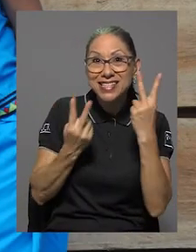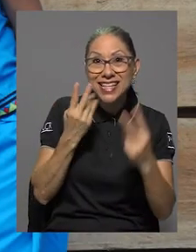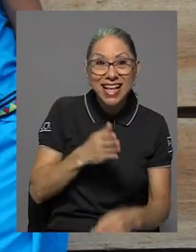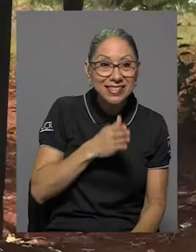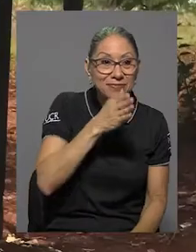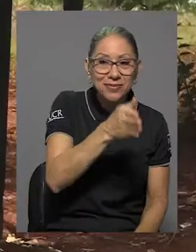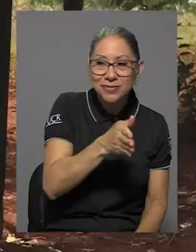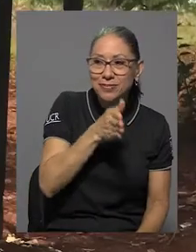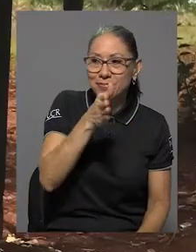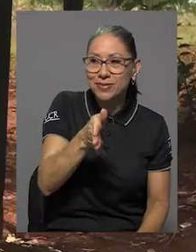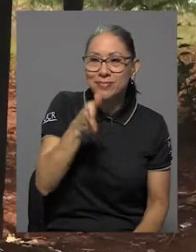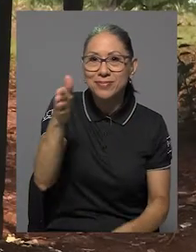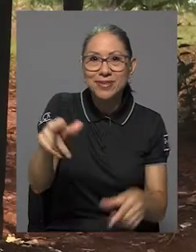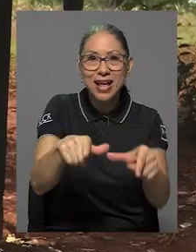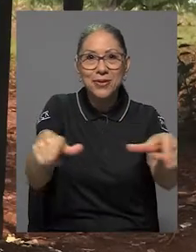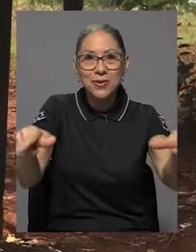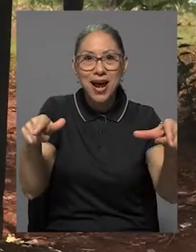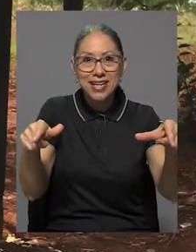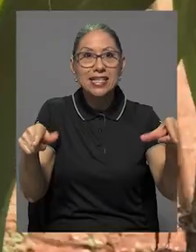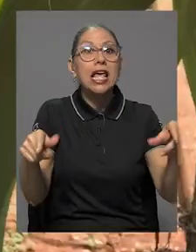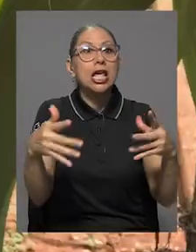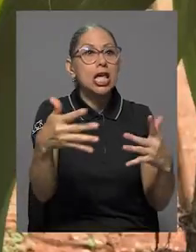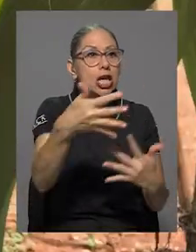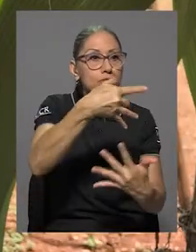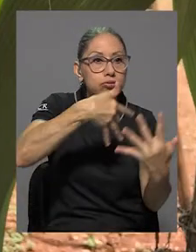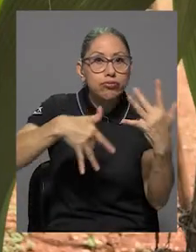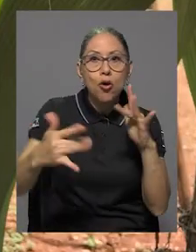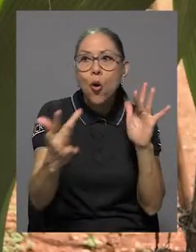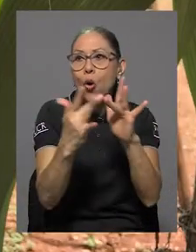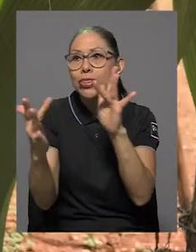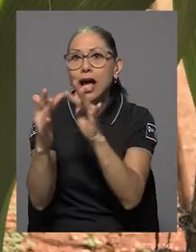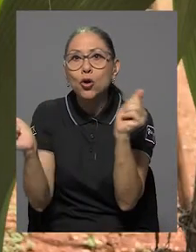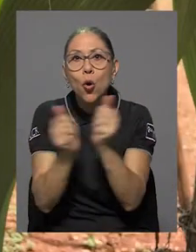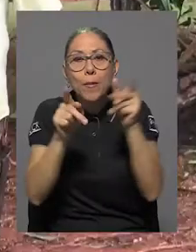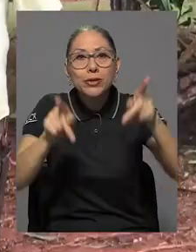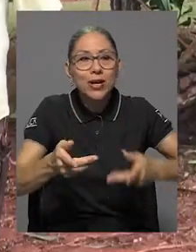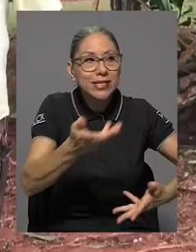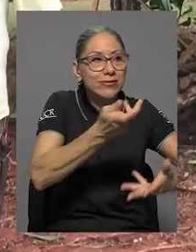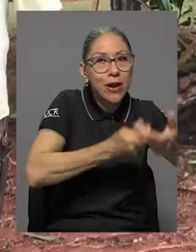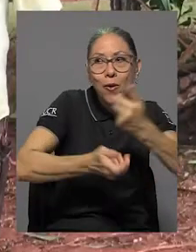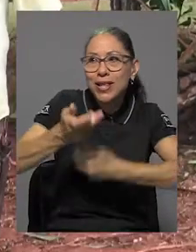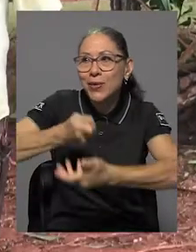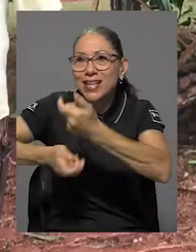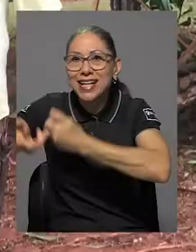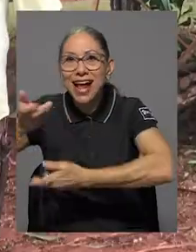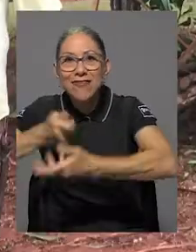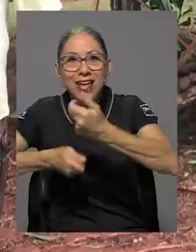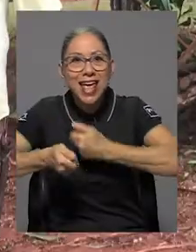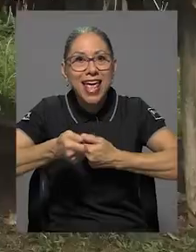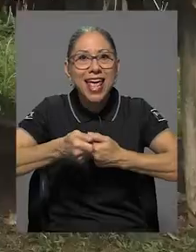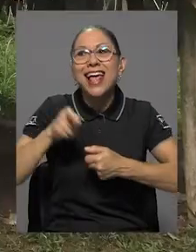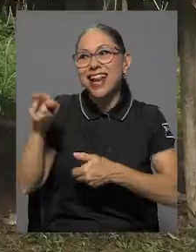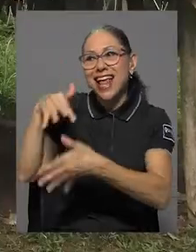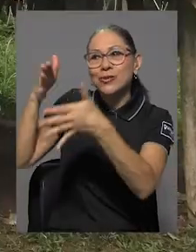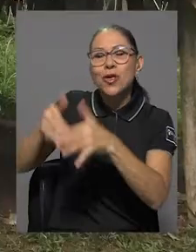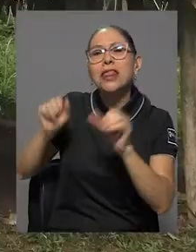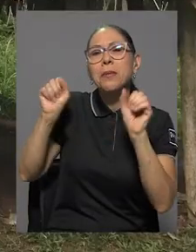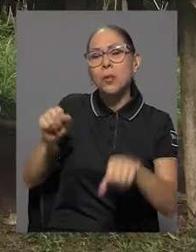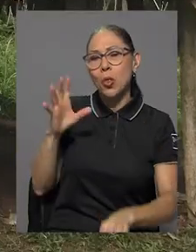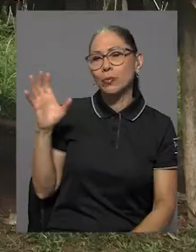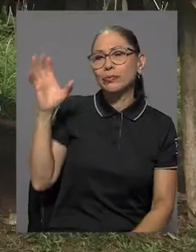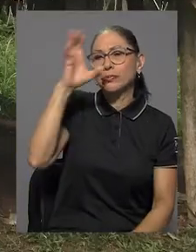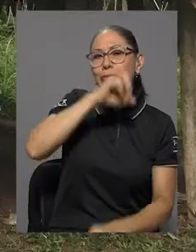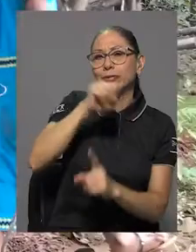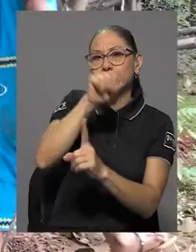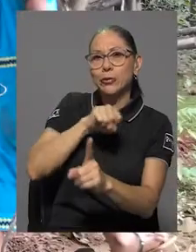realizadas a los lugares de estudio y el contacto directo con los recolectores de café, la estudiante pudo obtener una visión más amplia de la